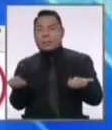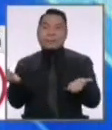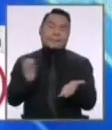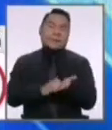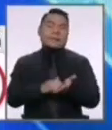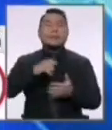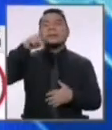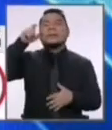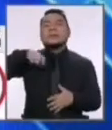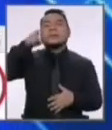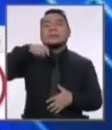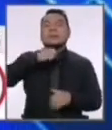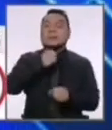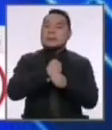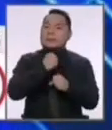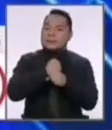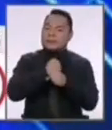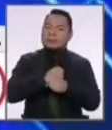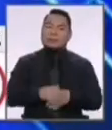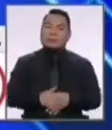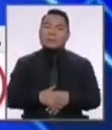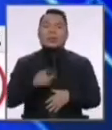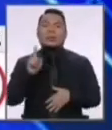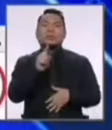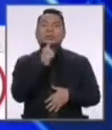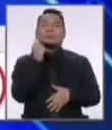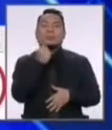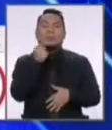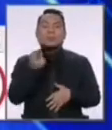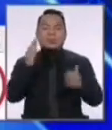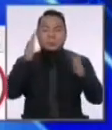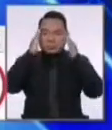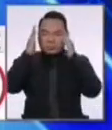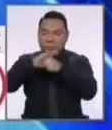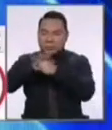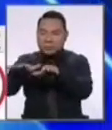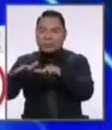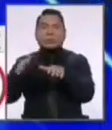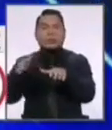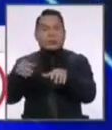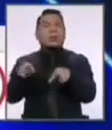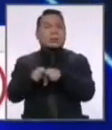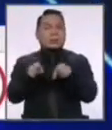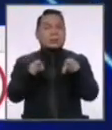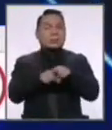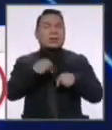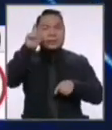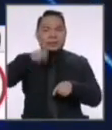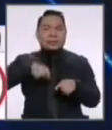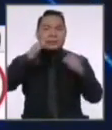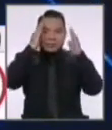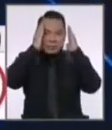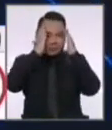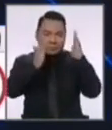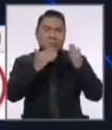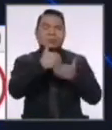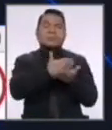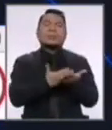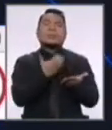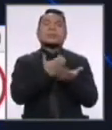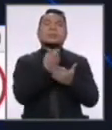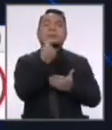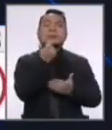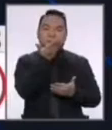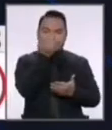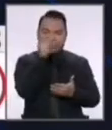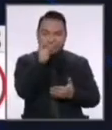necesitamos trabajo. No solamente es atender la pandemia, también debemos atender la parte económica